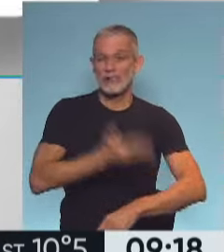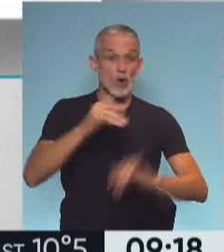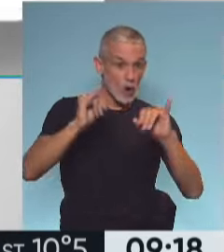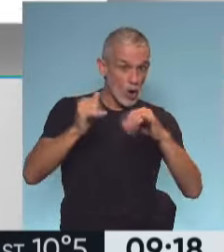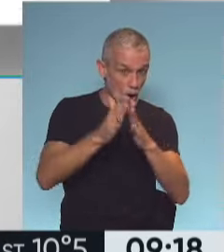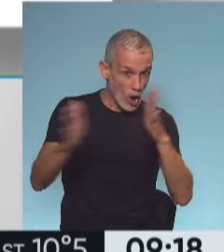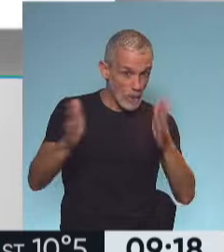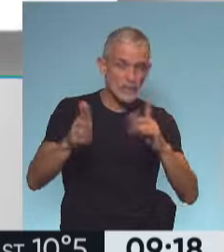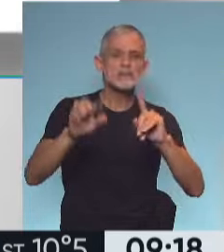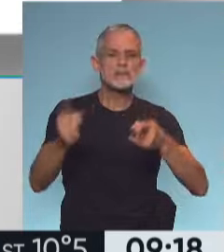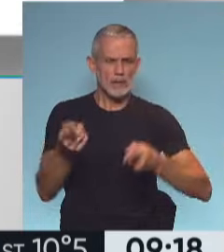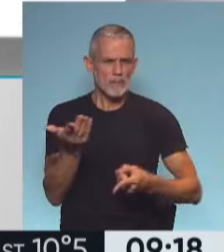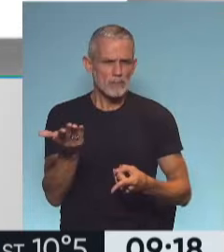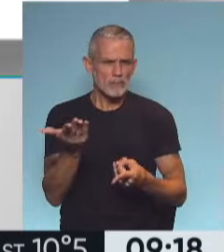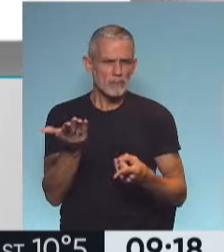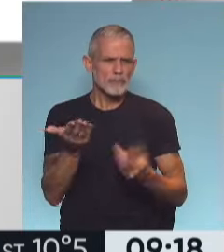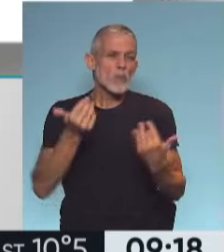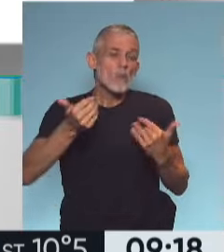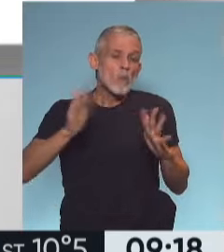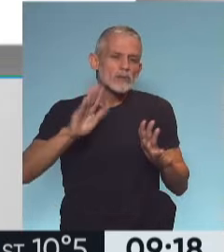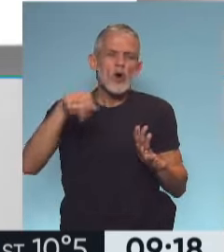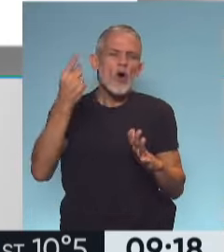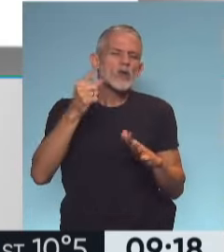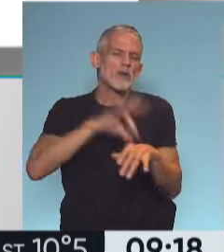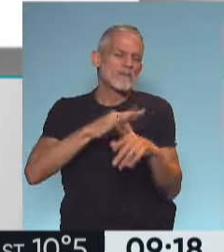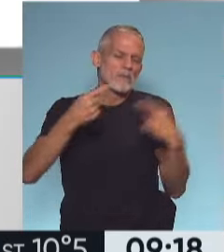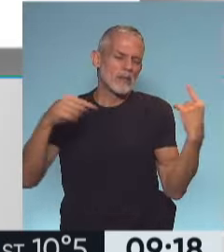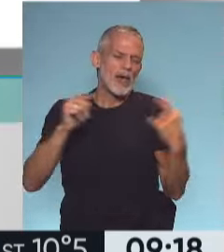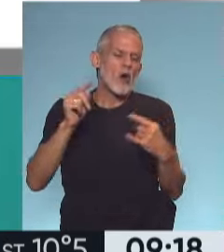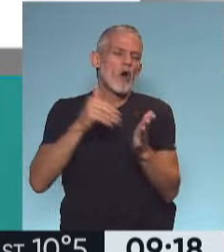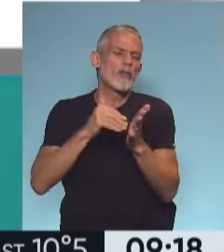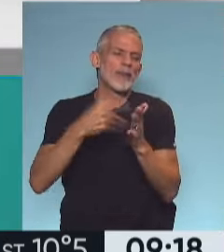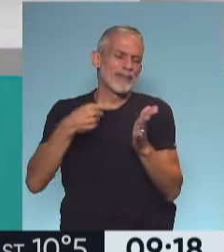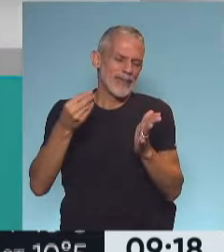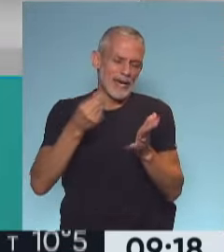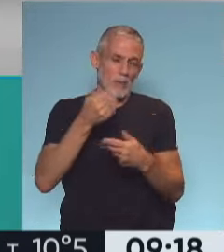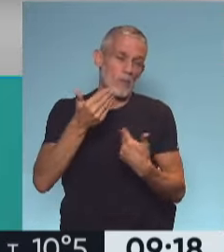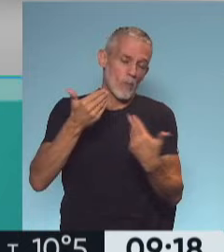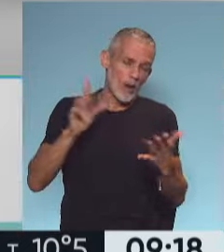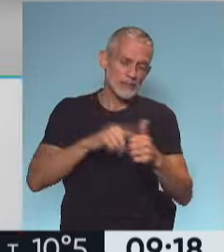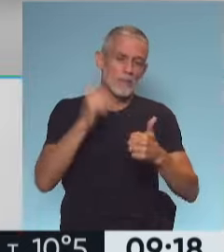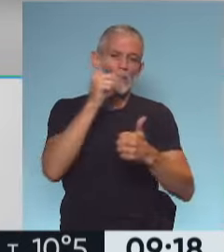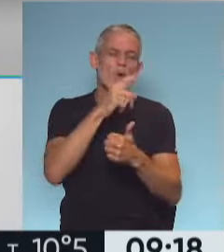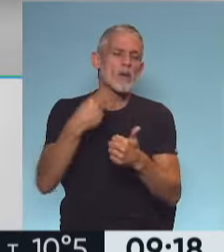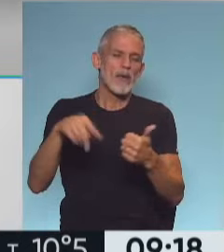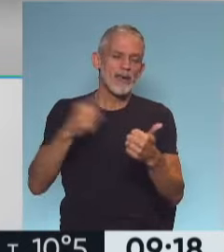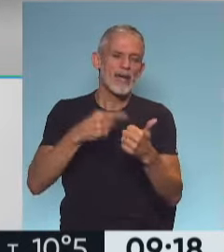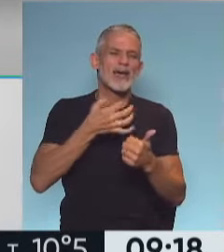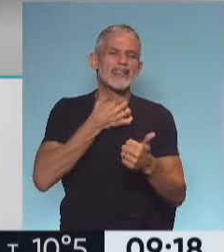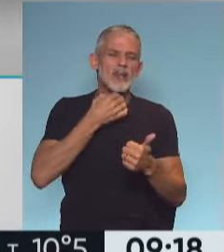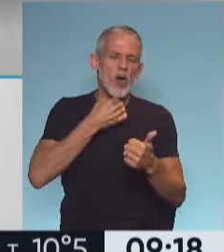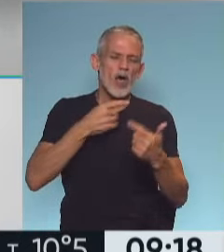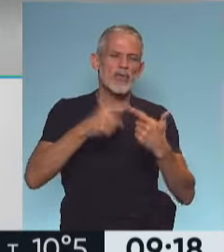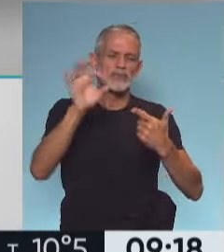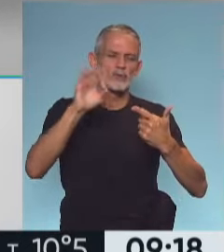también que pueden tener relación con otros tipos de factores. Digamos, pueden ser problemas tiroidios, problemas